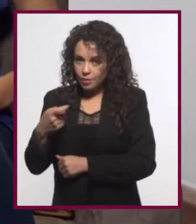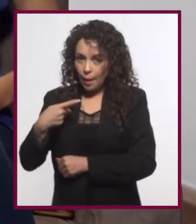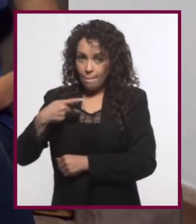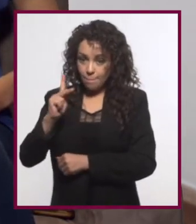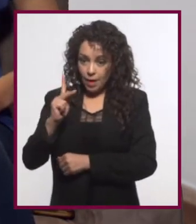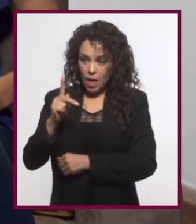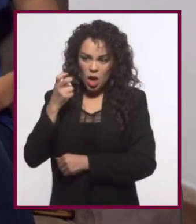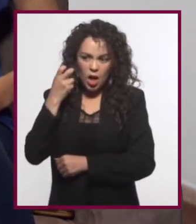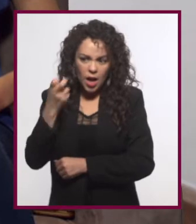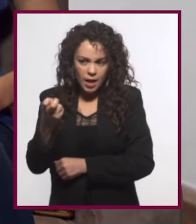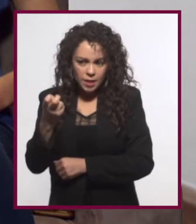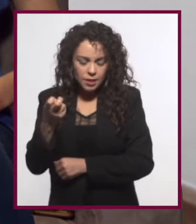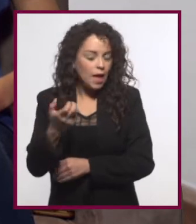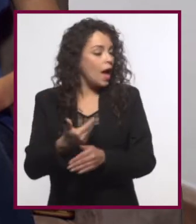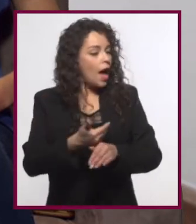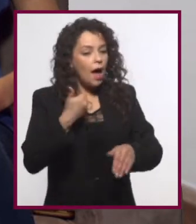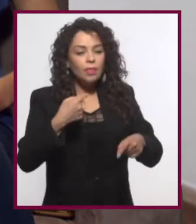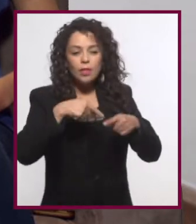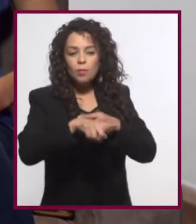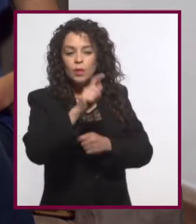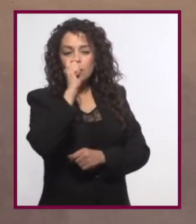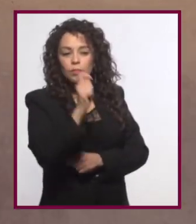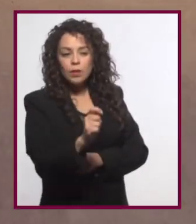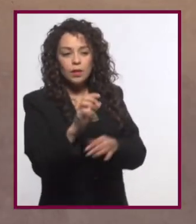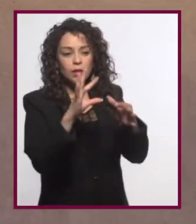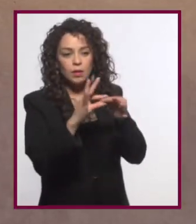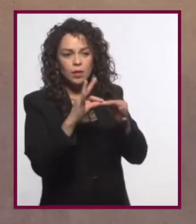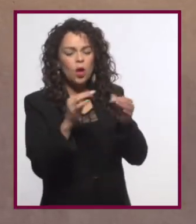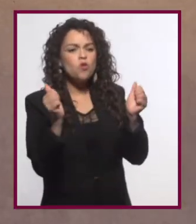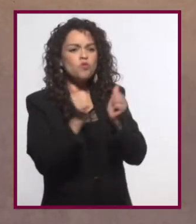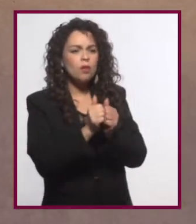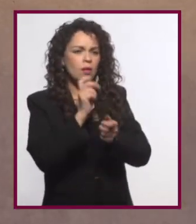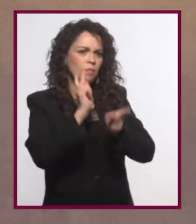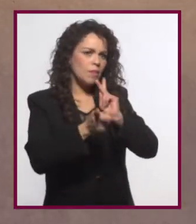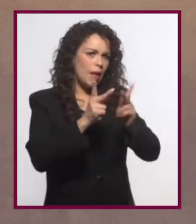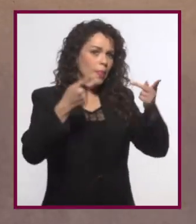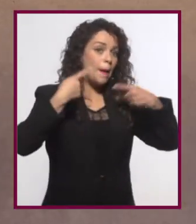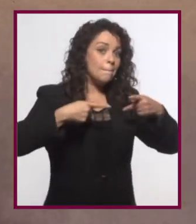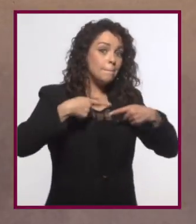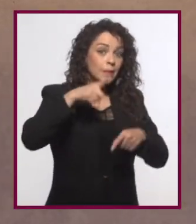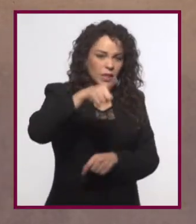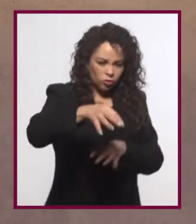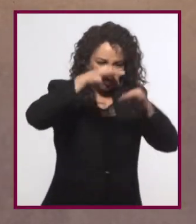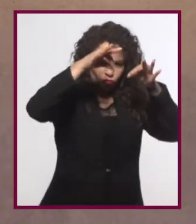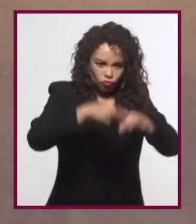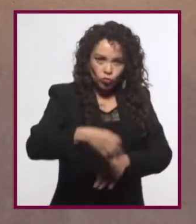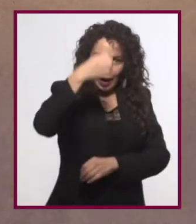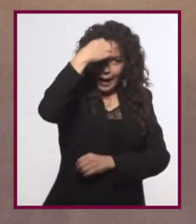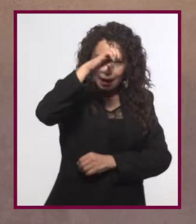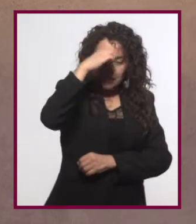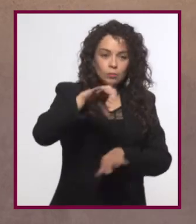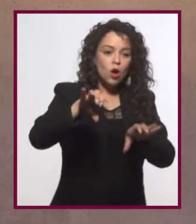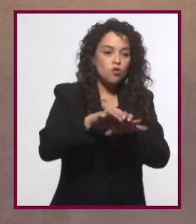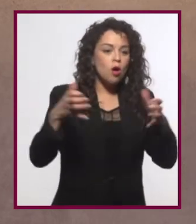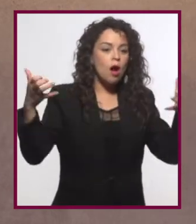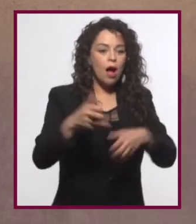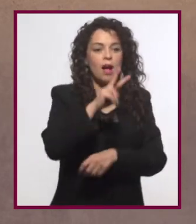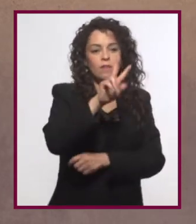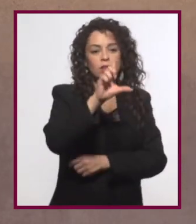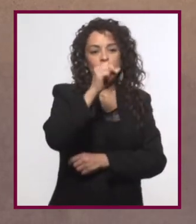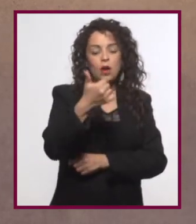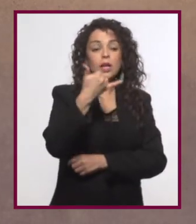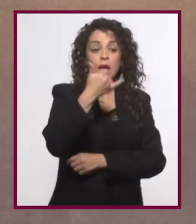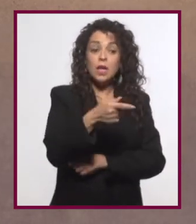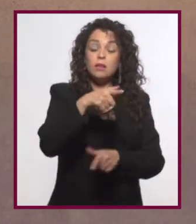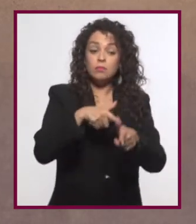de entrar con los blogs y sus funciones, ¿por qué no hablamos con un blogger de verdad? Alguien que nos pueda contar sobre la experiencia de crear un blog